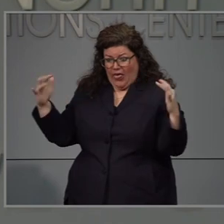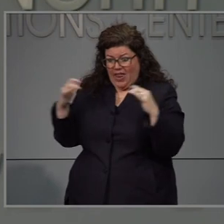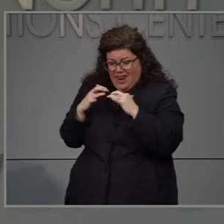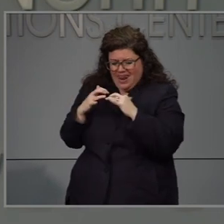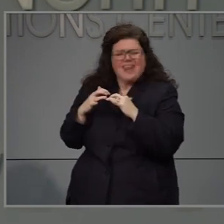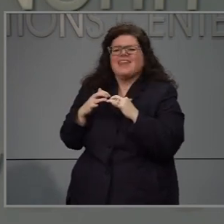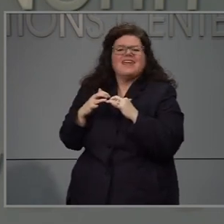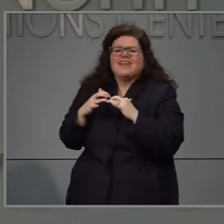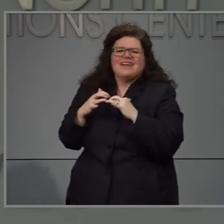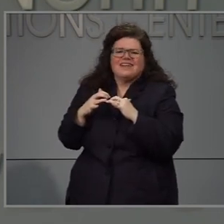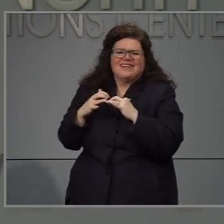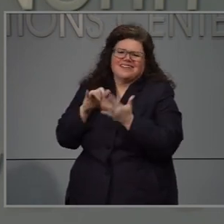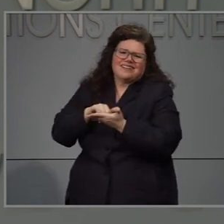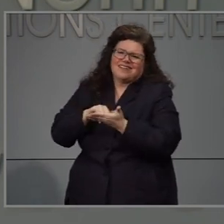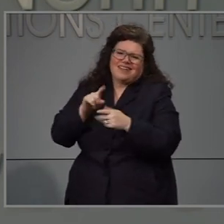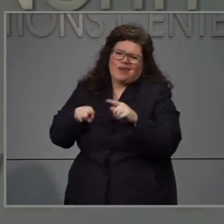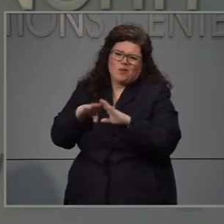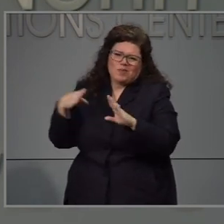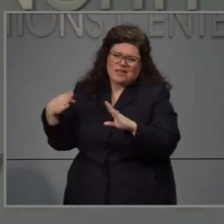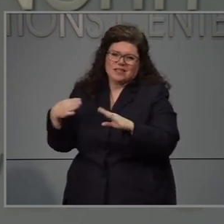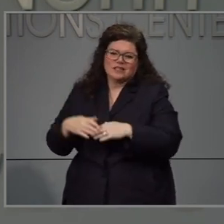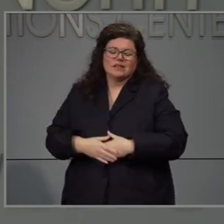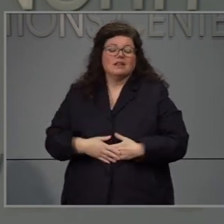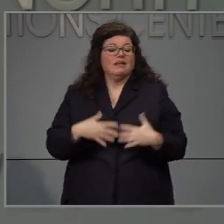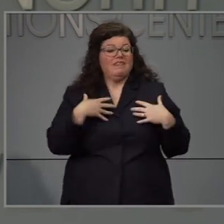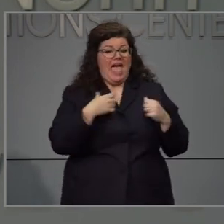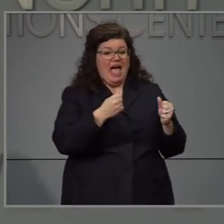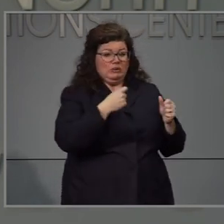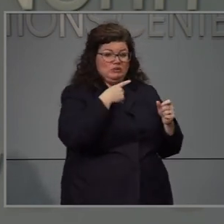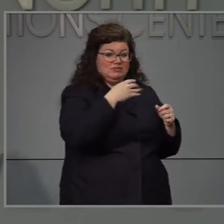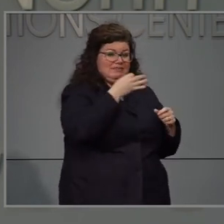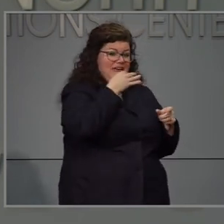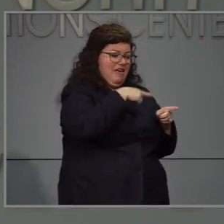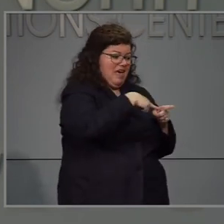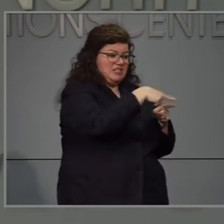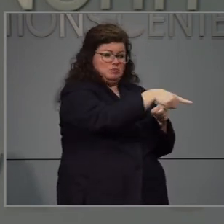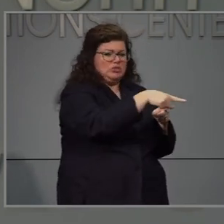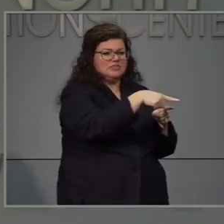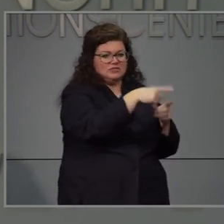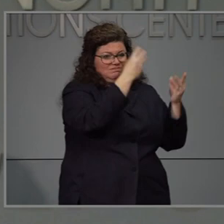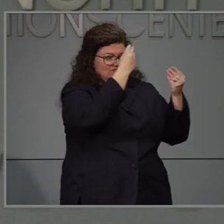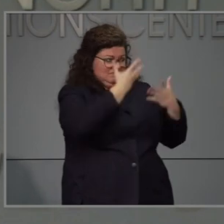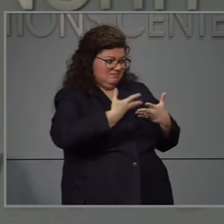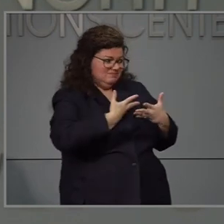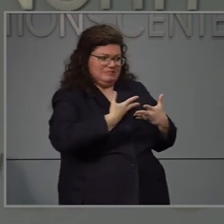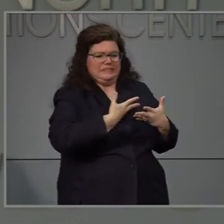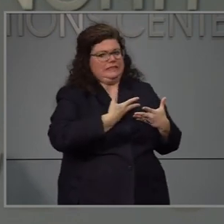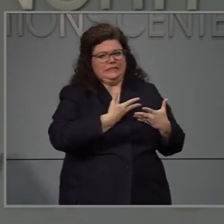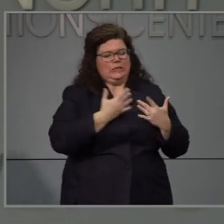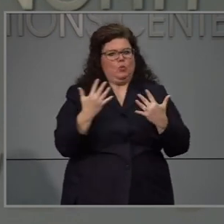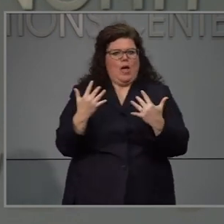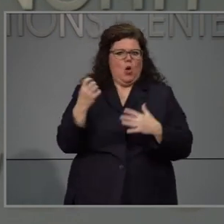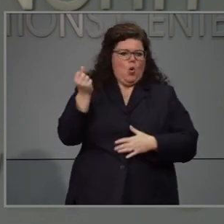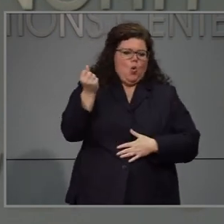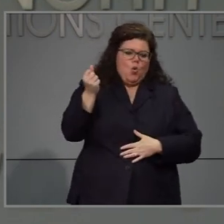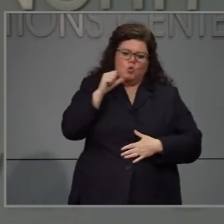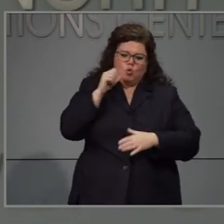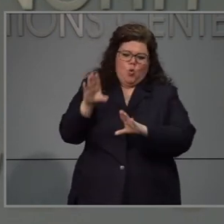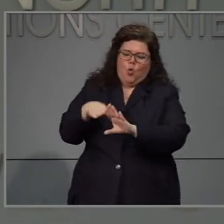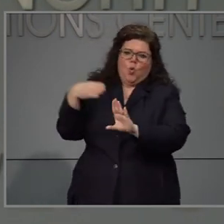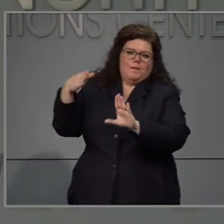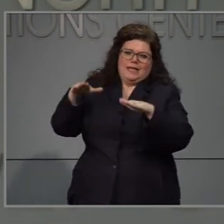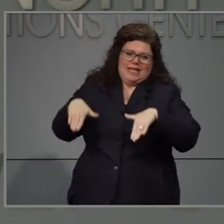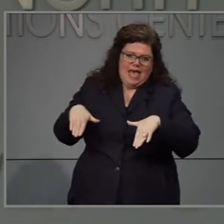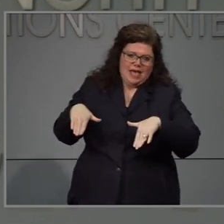distanciar a las personas y hay muchos grupos de personas ahí y nos dicen los expertos que nos tenemos que esperar